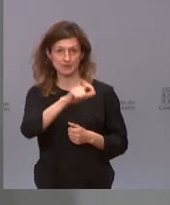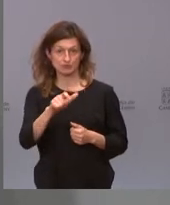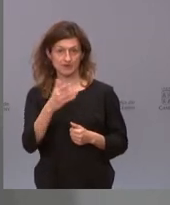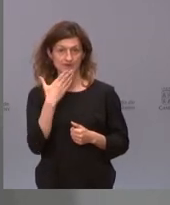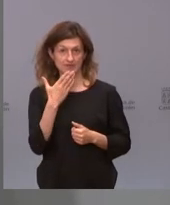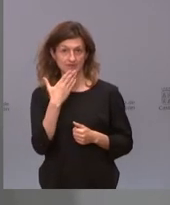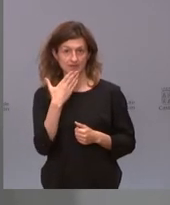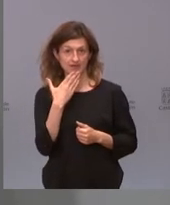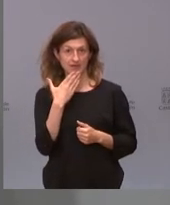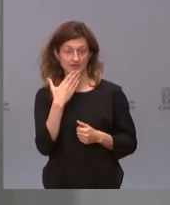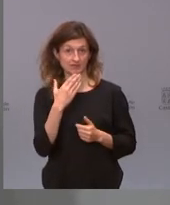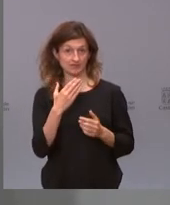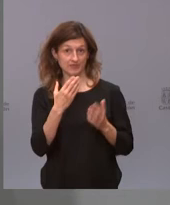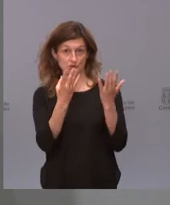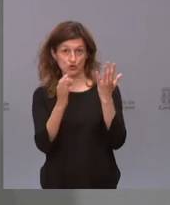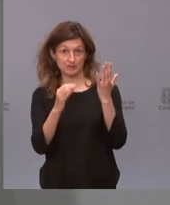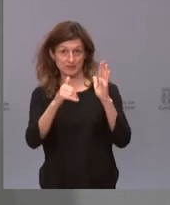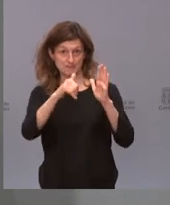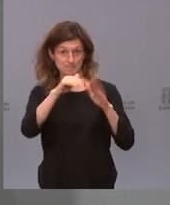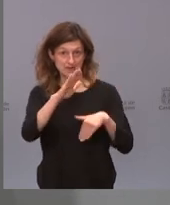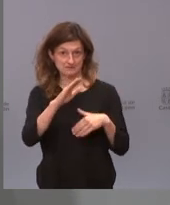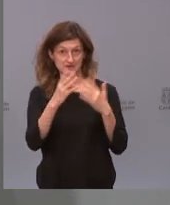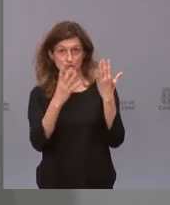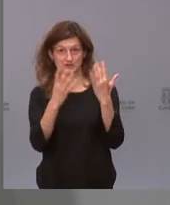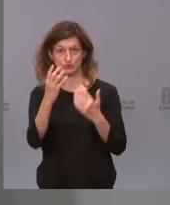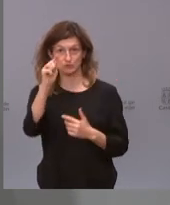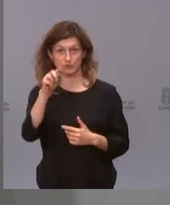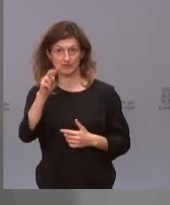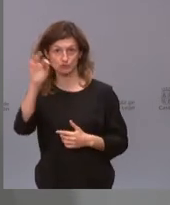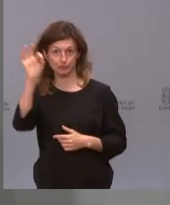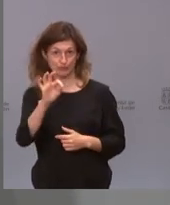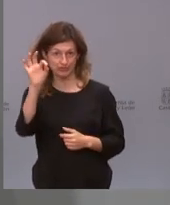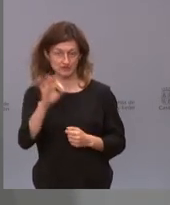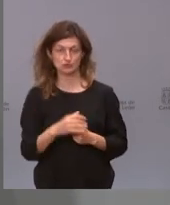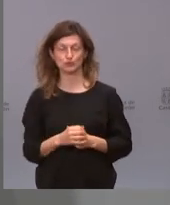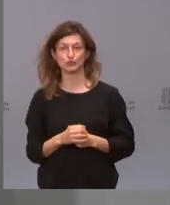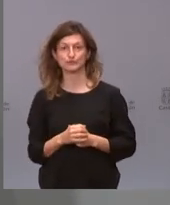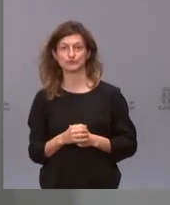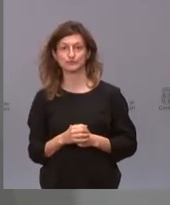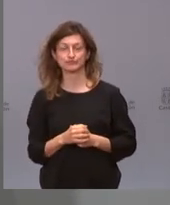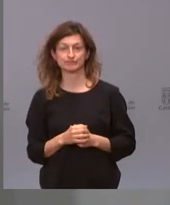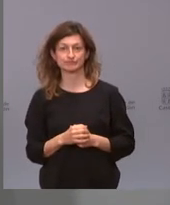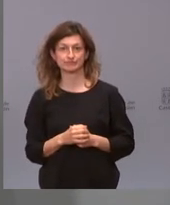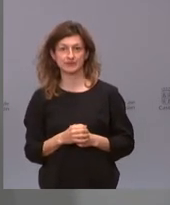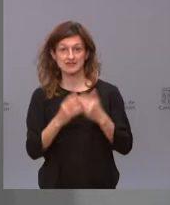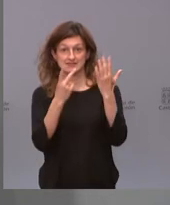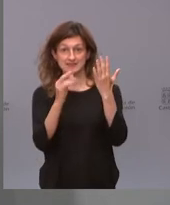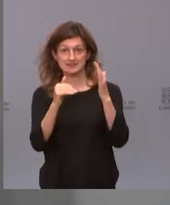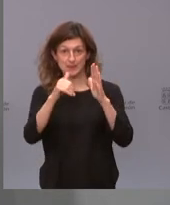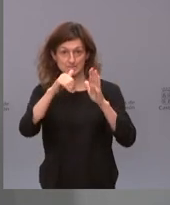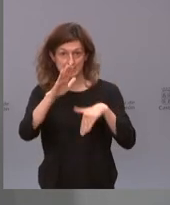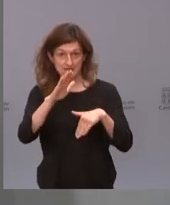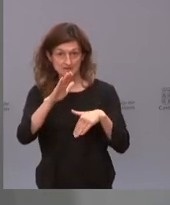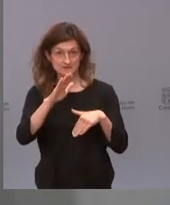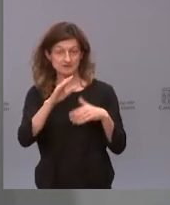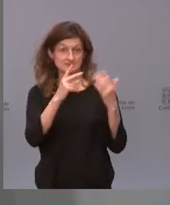de 90 años a un 94,2%, de más de 70 años, es decir,